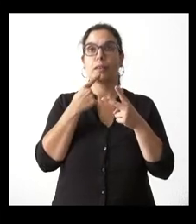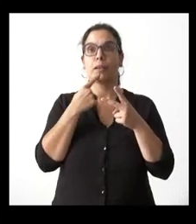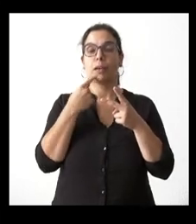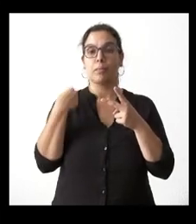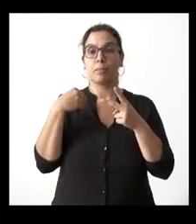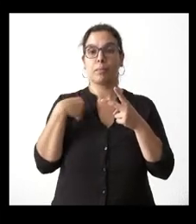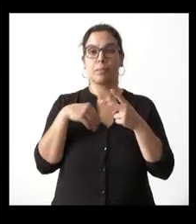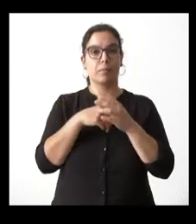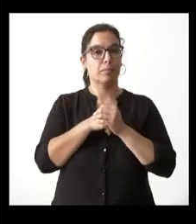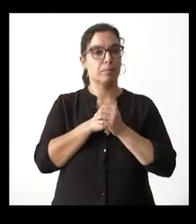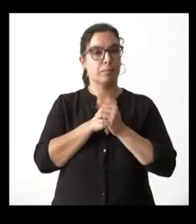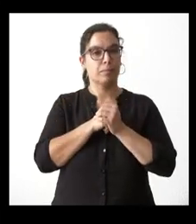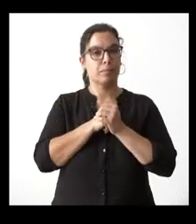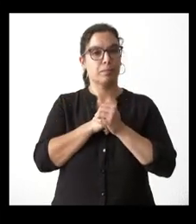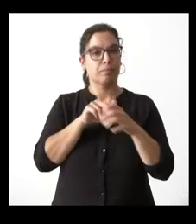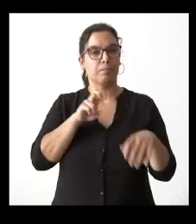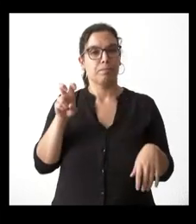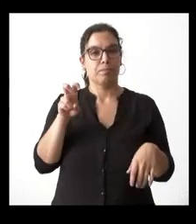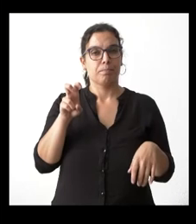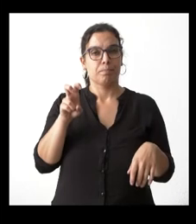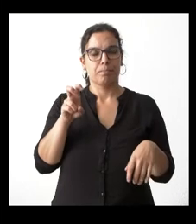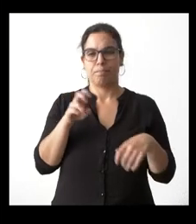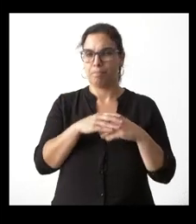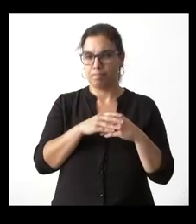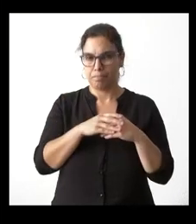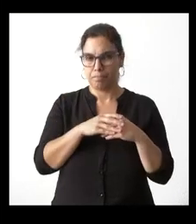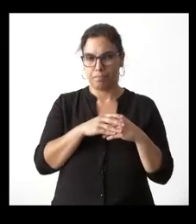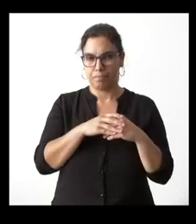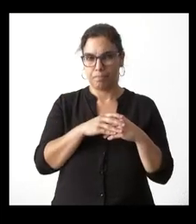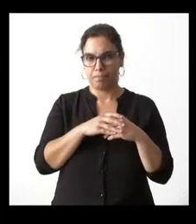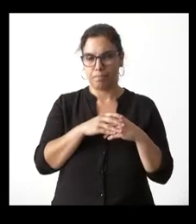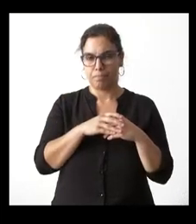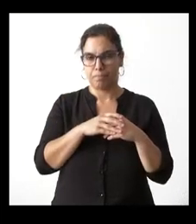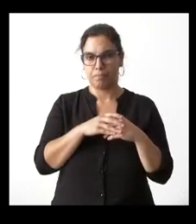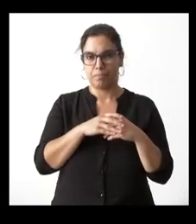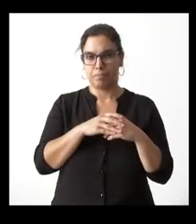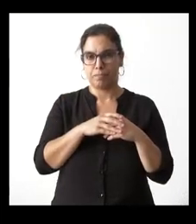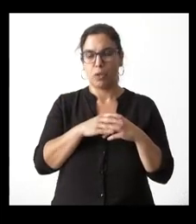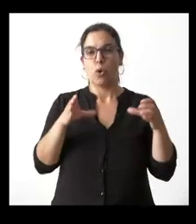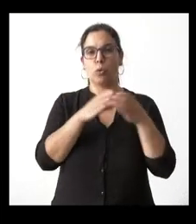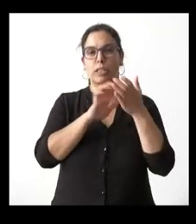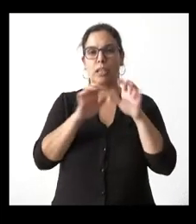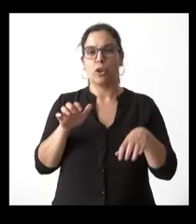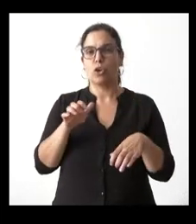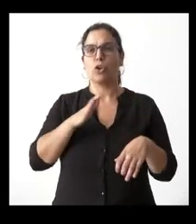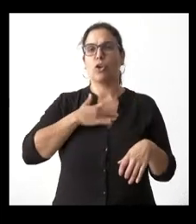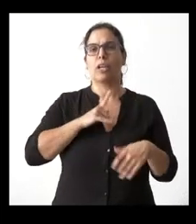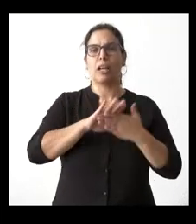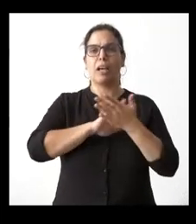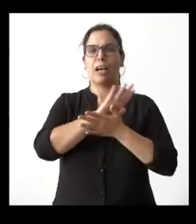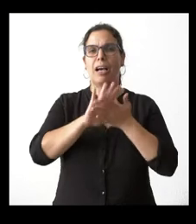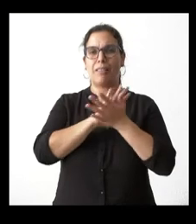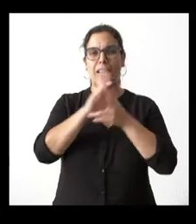de las empresas sino otros temas más globales sobre la menstruación no sean uno de los puntos que quiere tratar la Junta de Castilla y León este